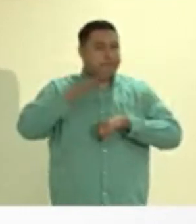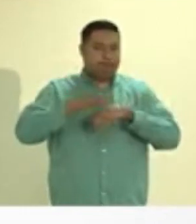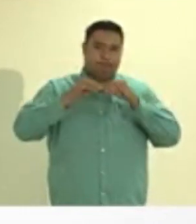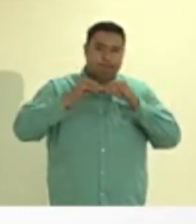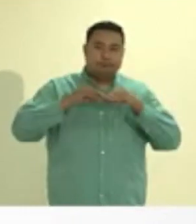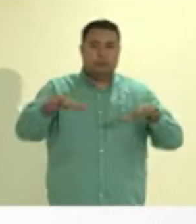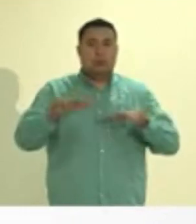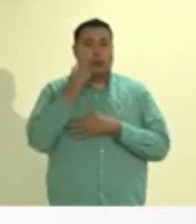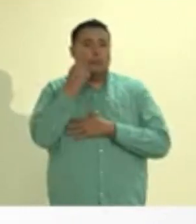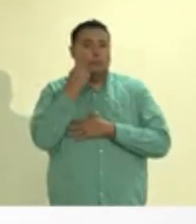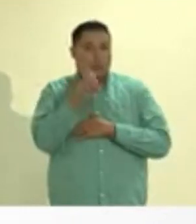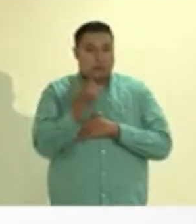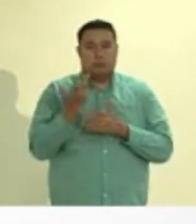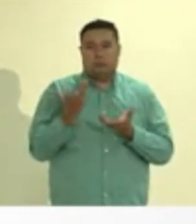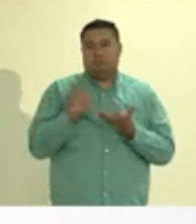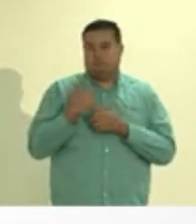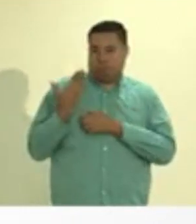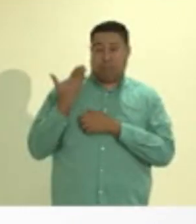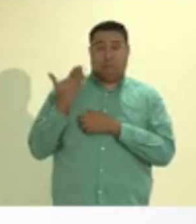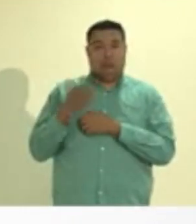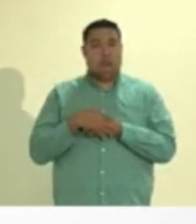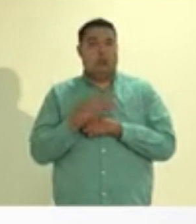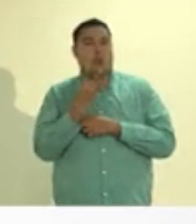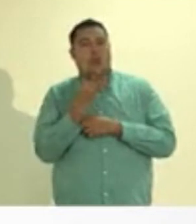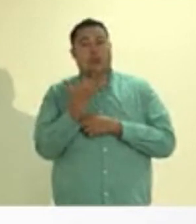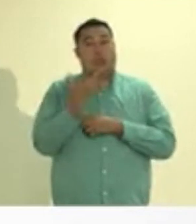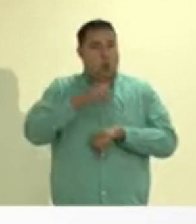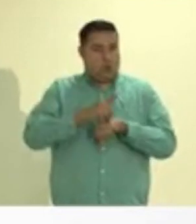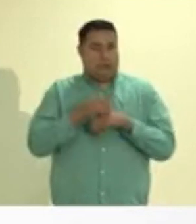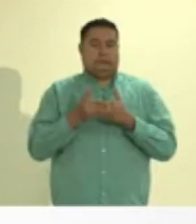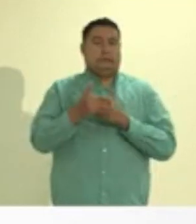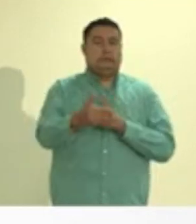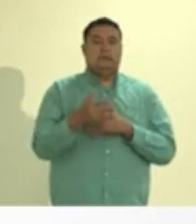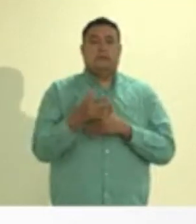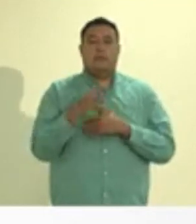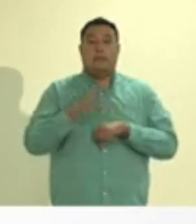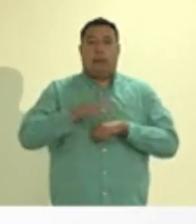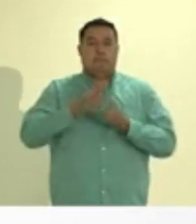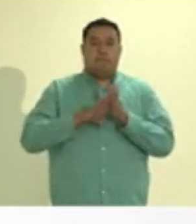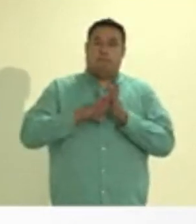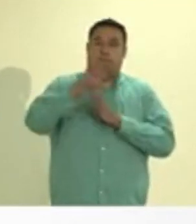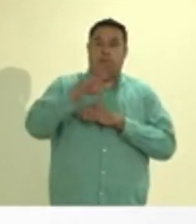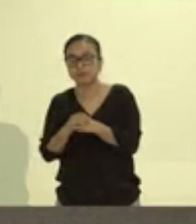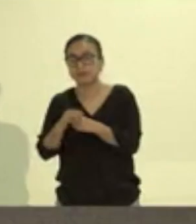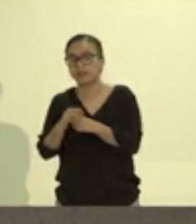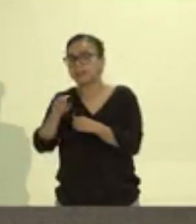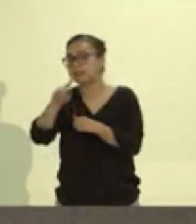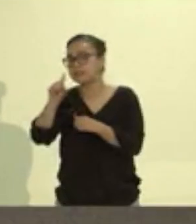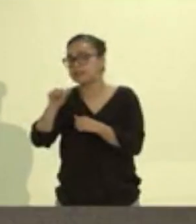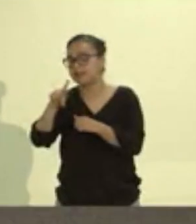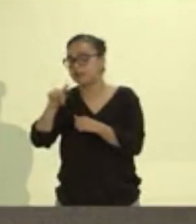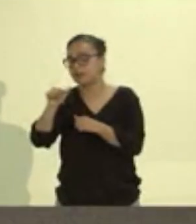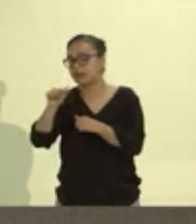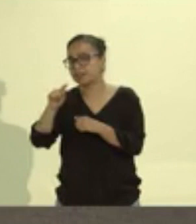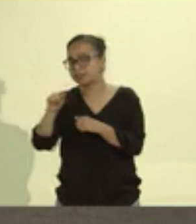2 en San Luis Potosí, 2 en Coahuila, 2 en Baja California Sur y el resto distribuido en otras tres entidades. Con